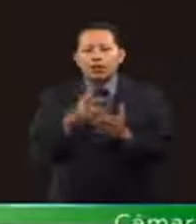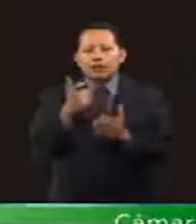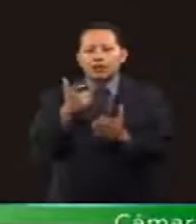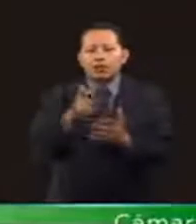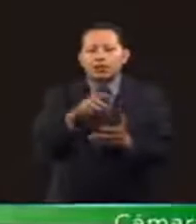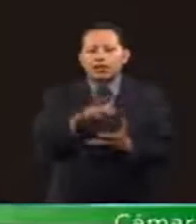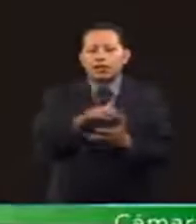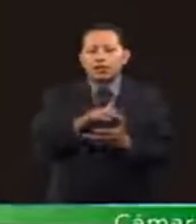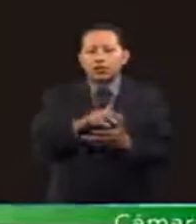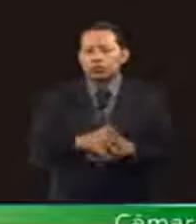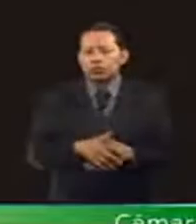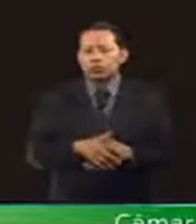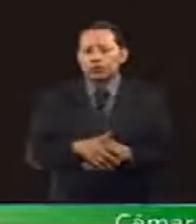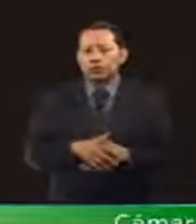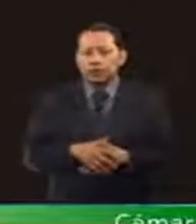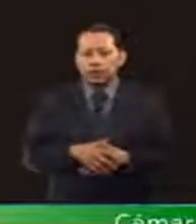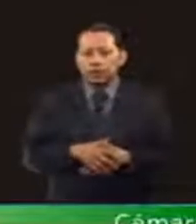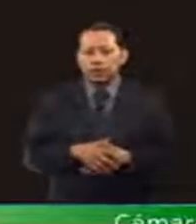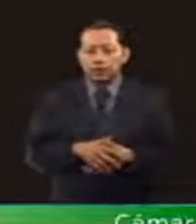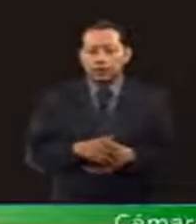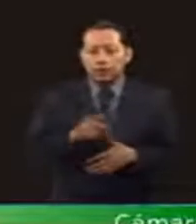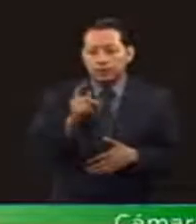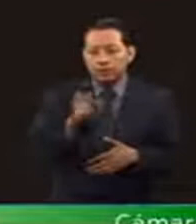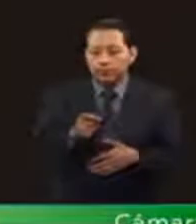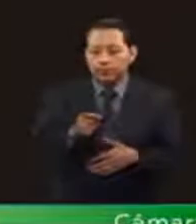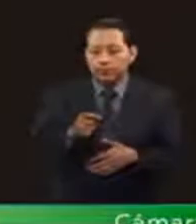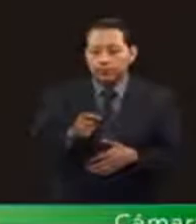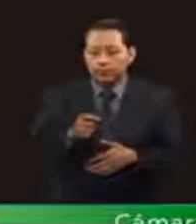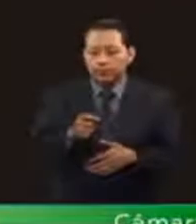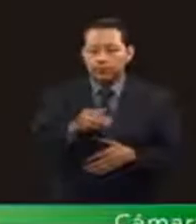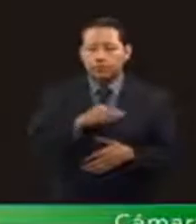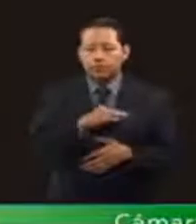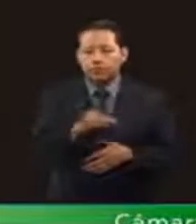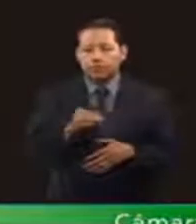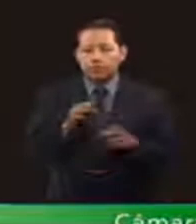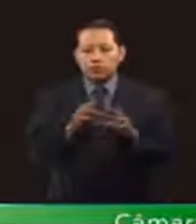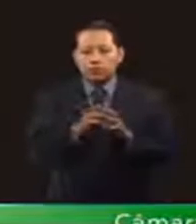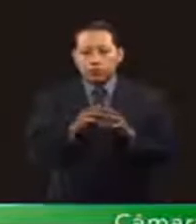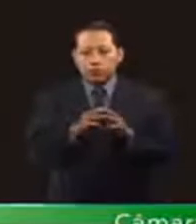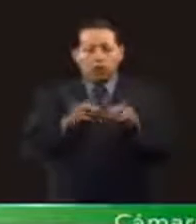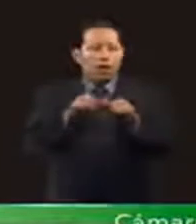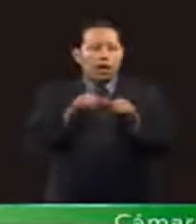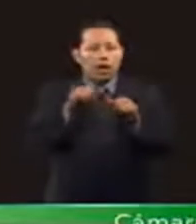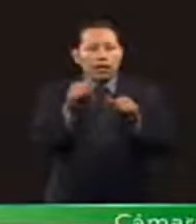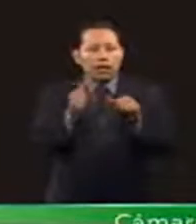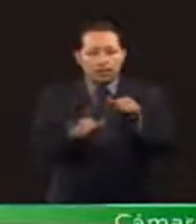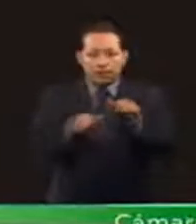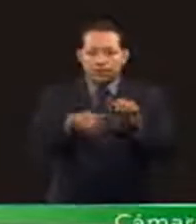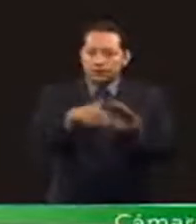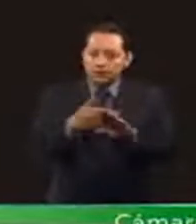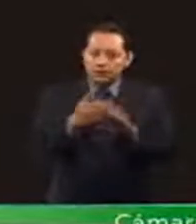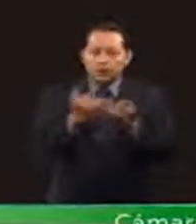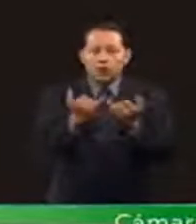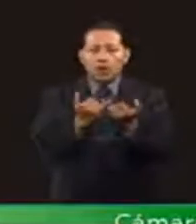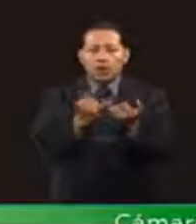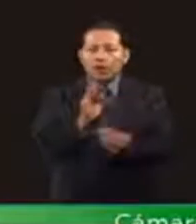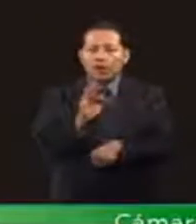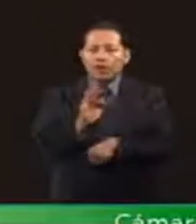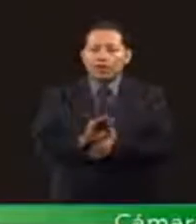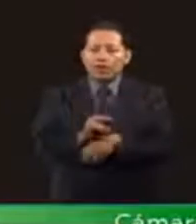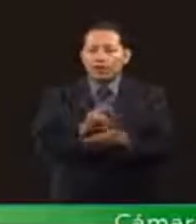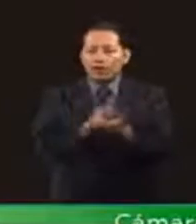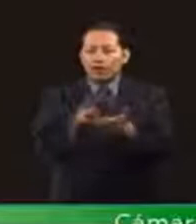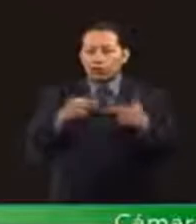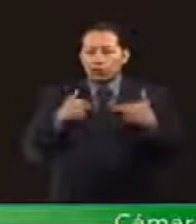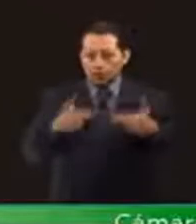de pesos que han sido afectados a los artistas, a los defensores de los derechos